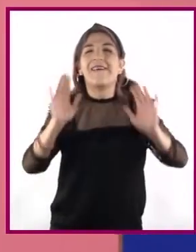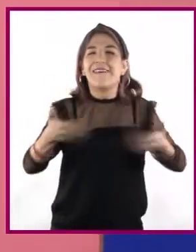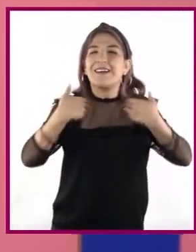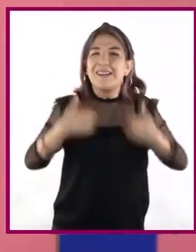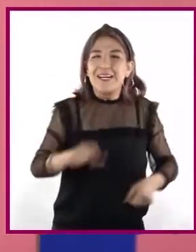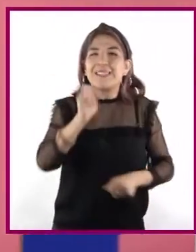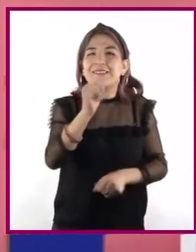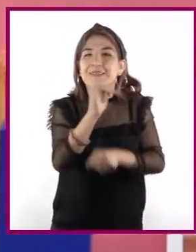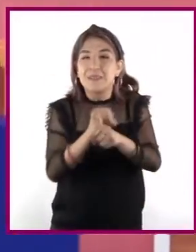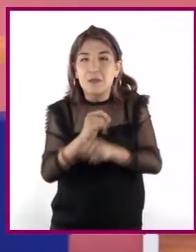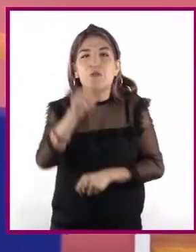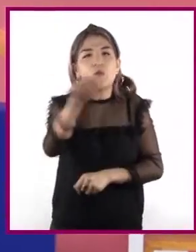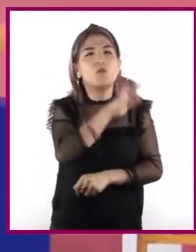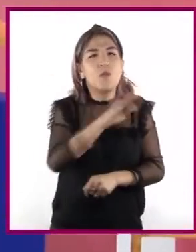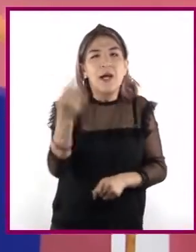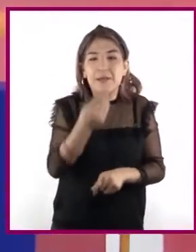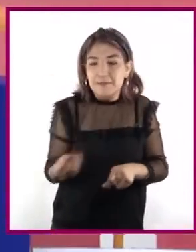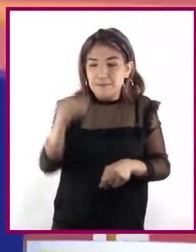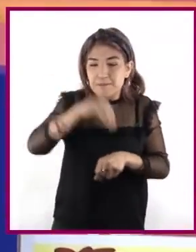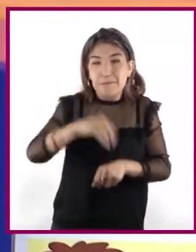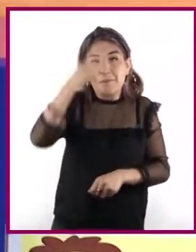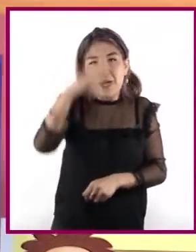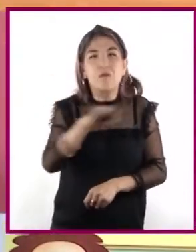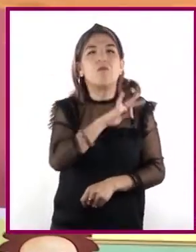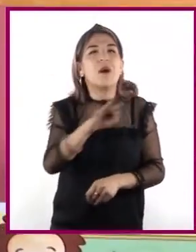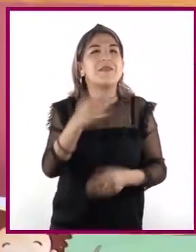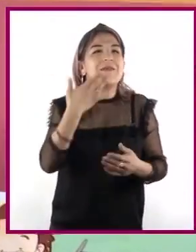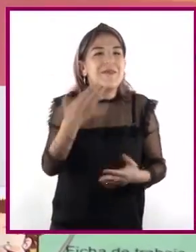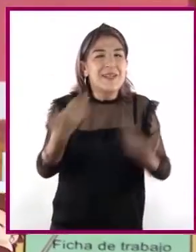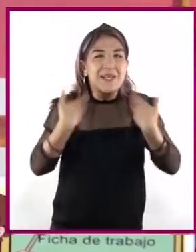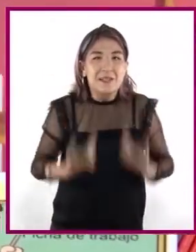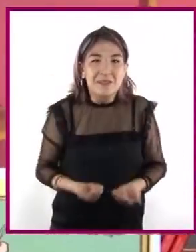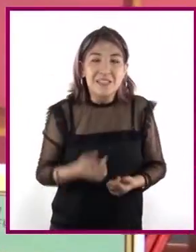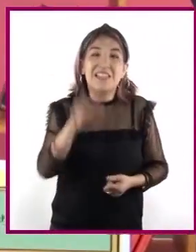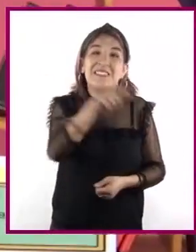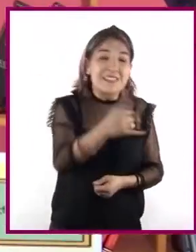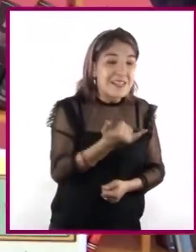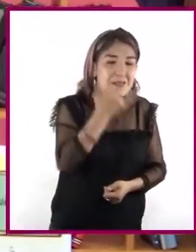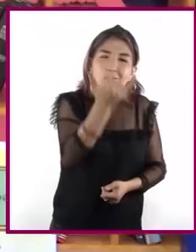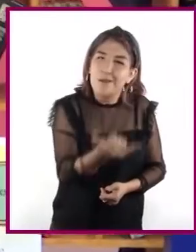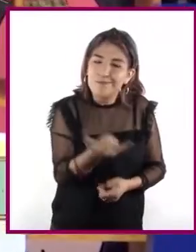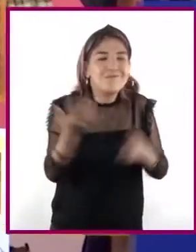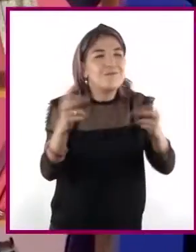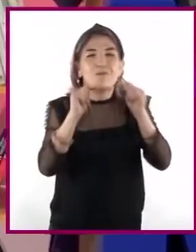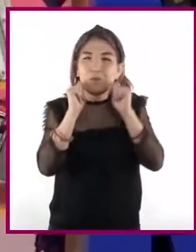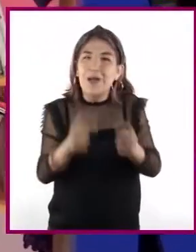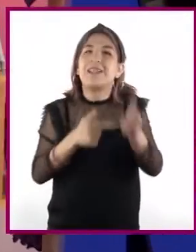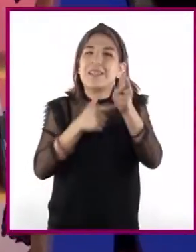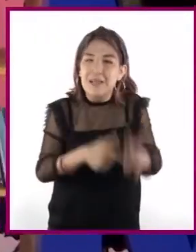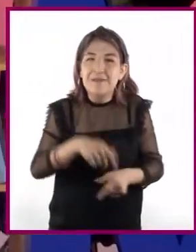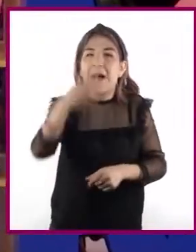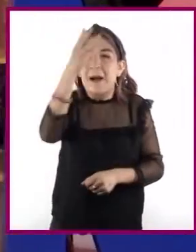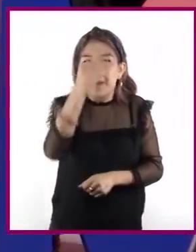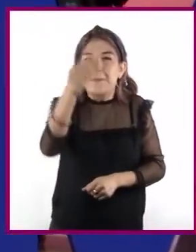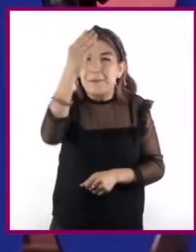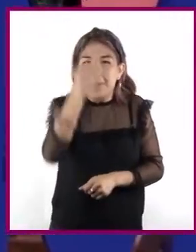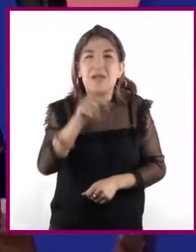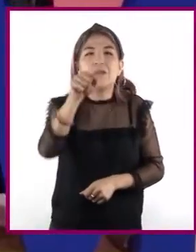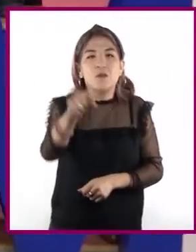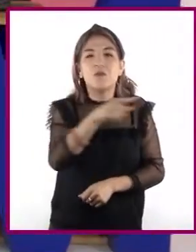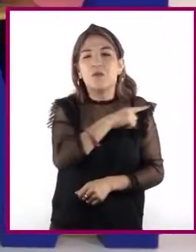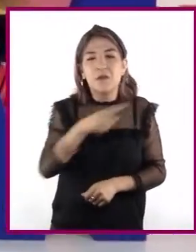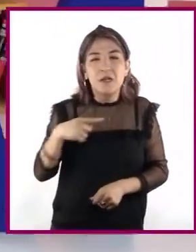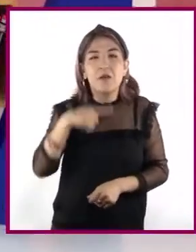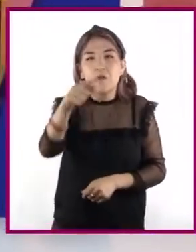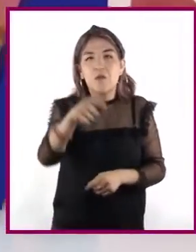la disposición de hacer lo necesario para superarlas. Los tropiezos son eficientes para continuar. Tienen a la mano el